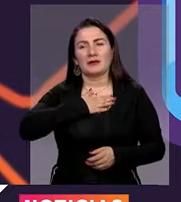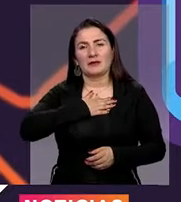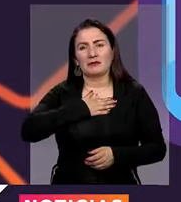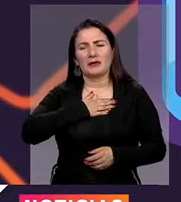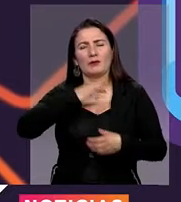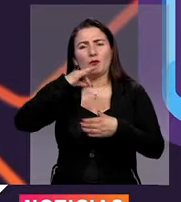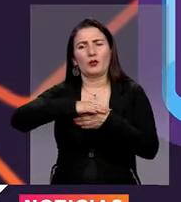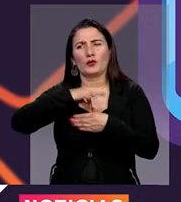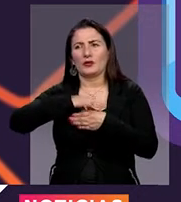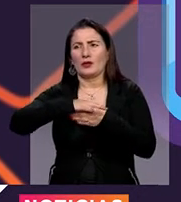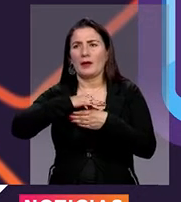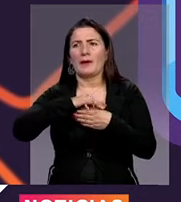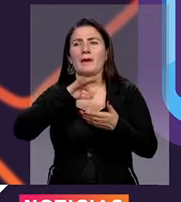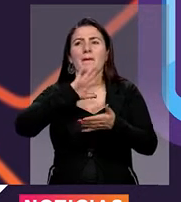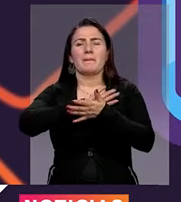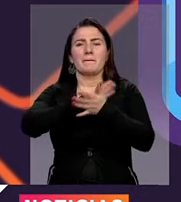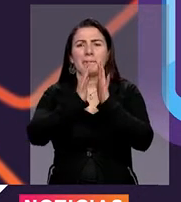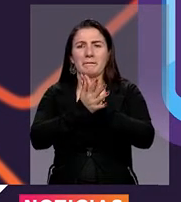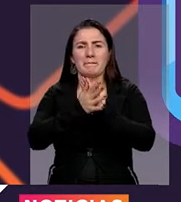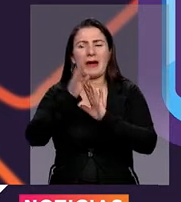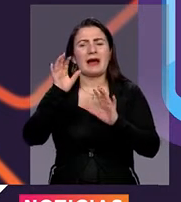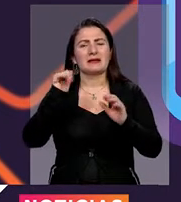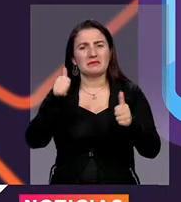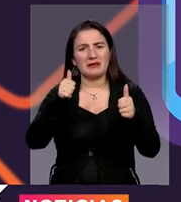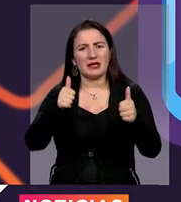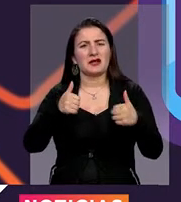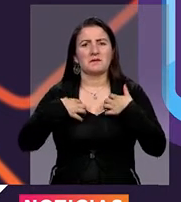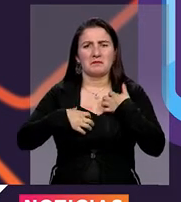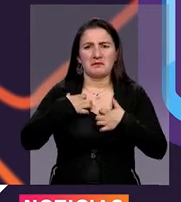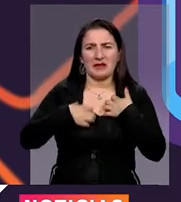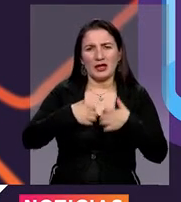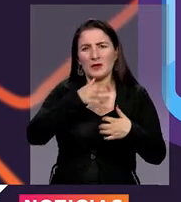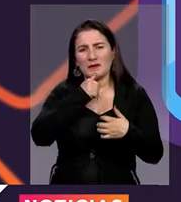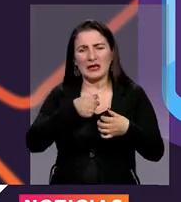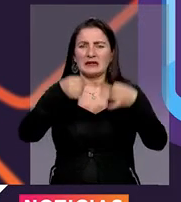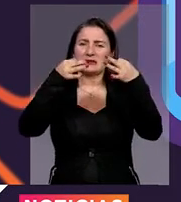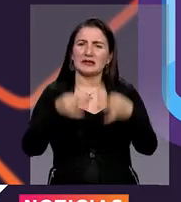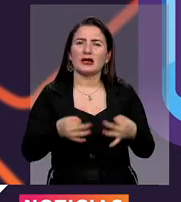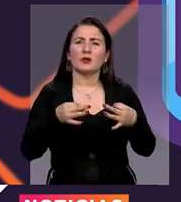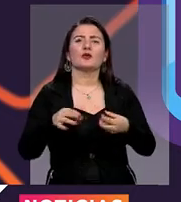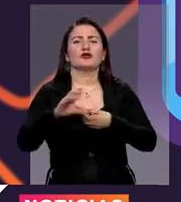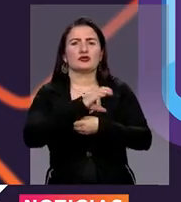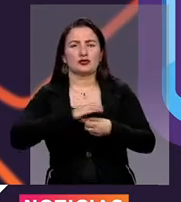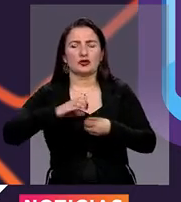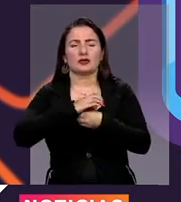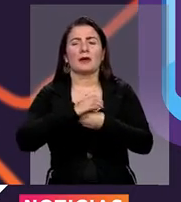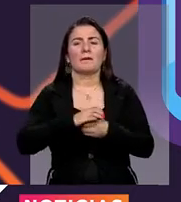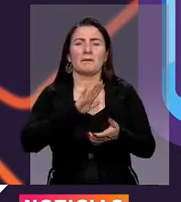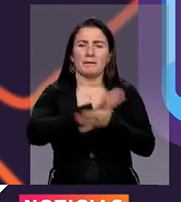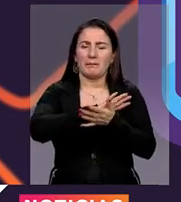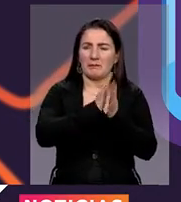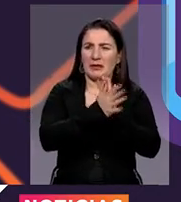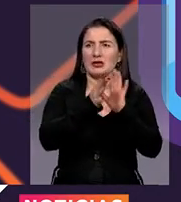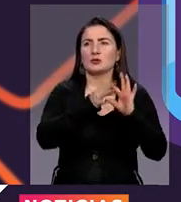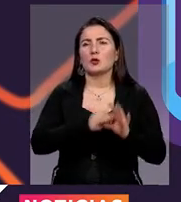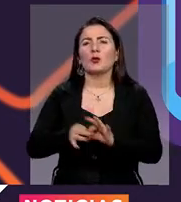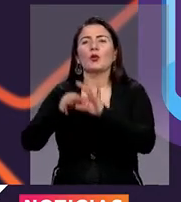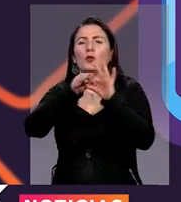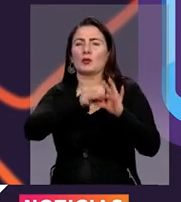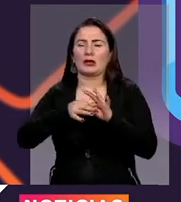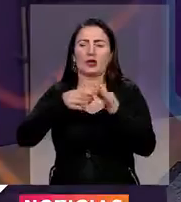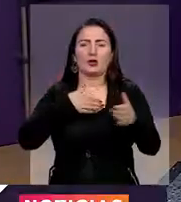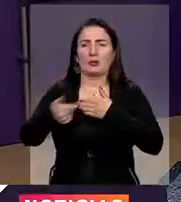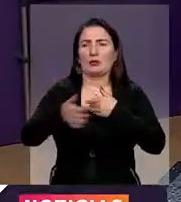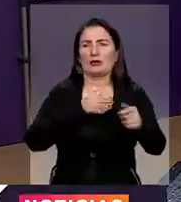un país en paz, que no tengamos miedo, que podamos estar seguros en las diferentes ciudades de nuestro país. Un país unido sin importar